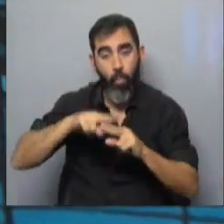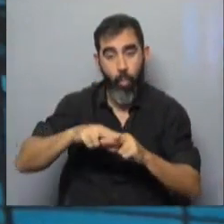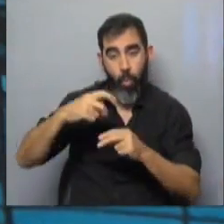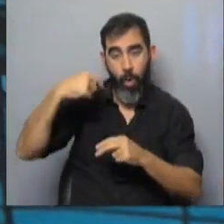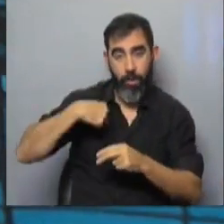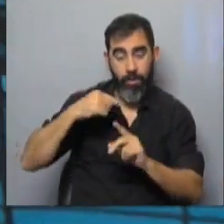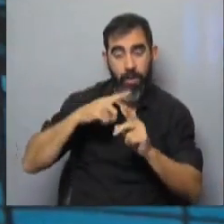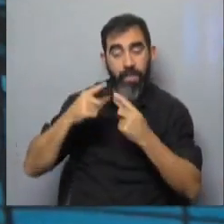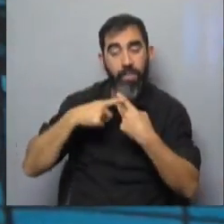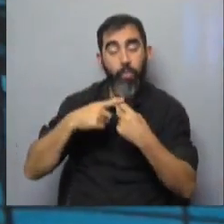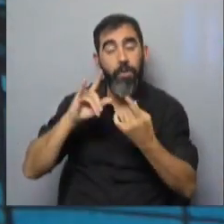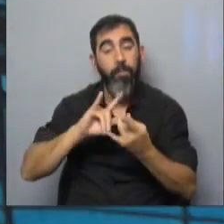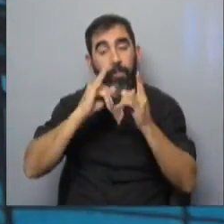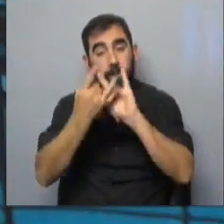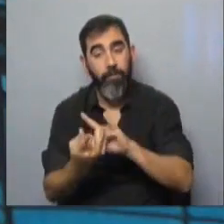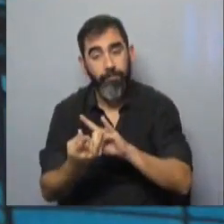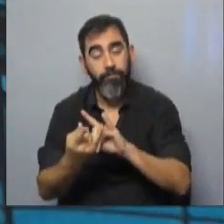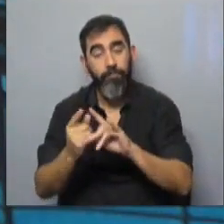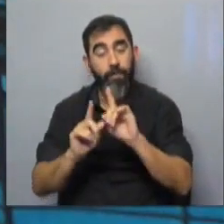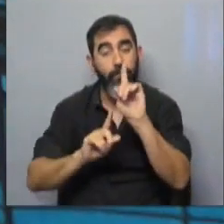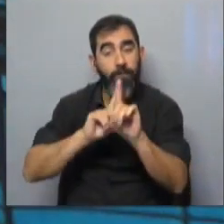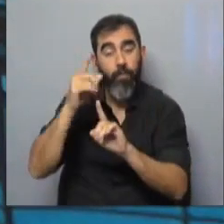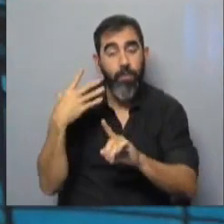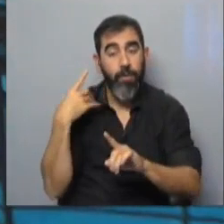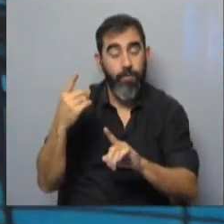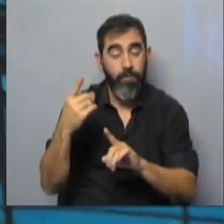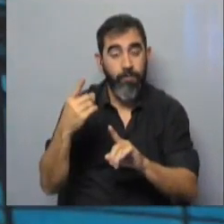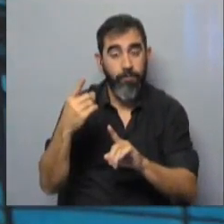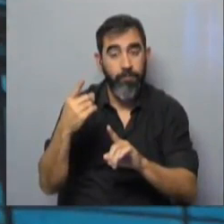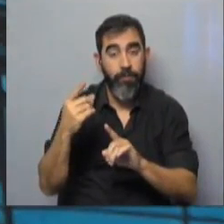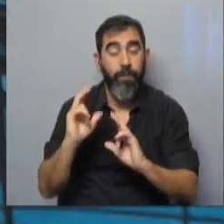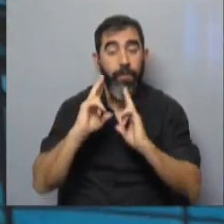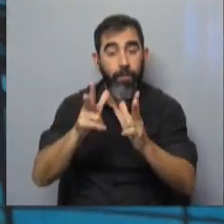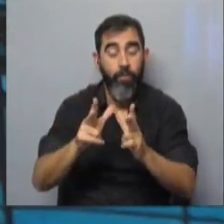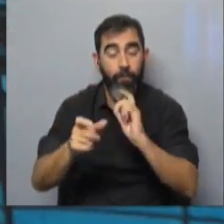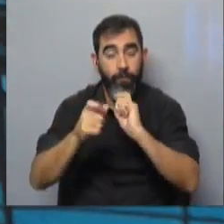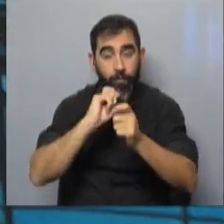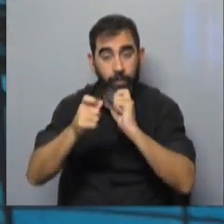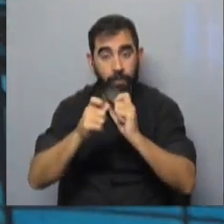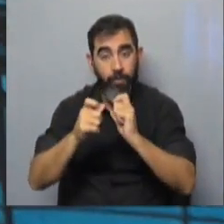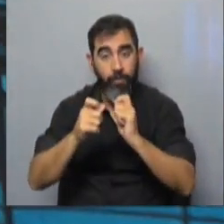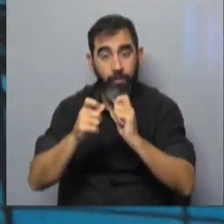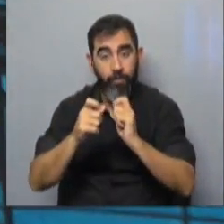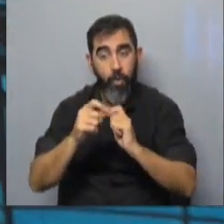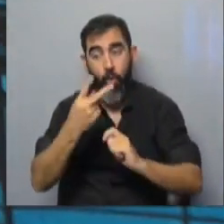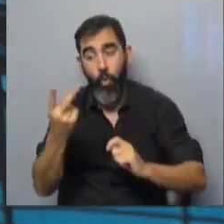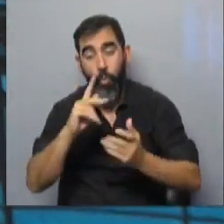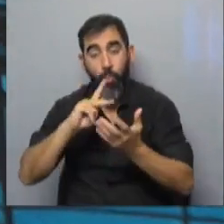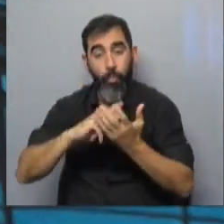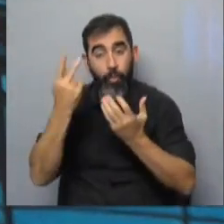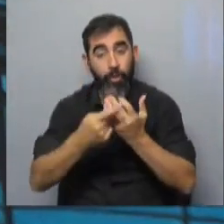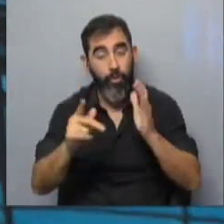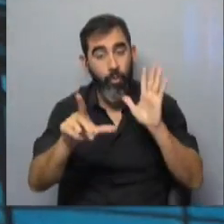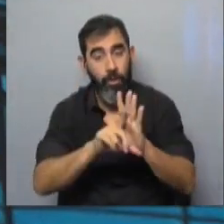discusión en el ámbito parlamentario. El decano de la Facultad, Fernando Bertolotto, dijo a MBD Noticias que ninguno de los dos proyectos de ley